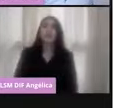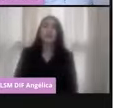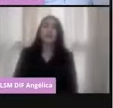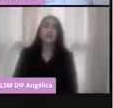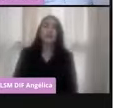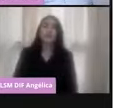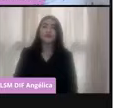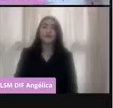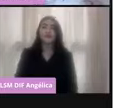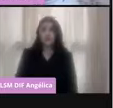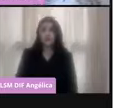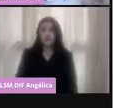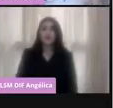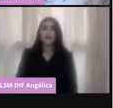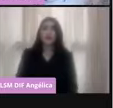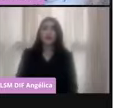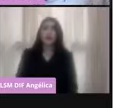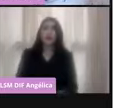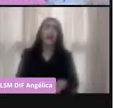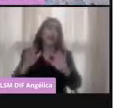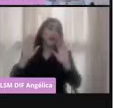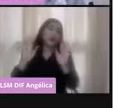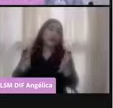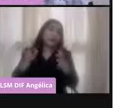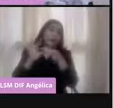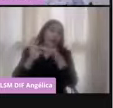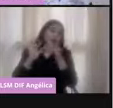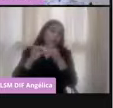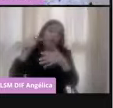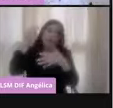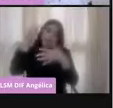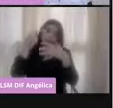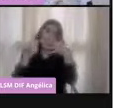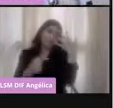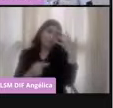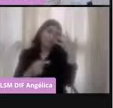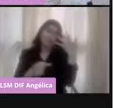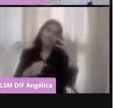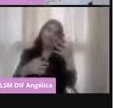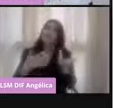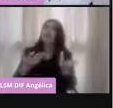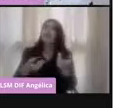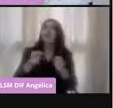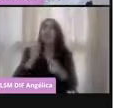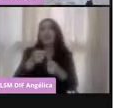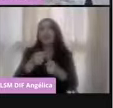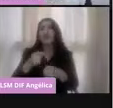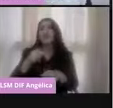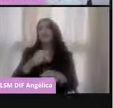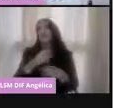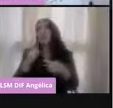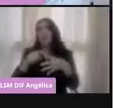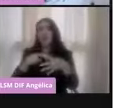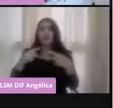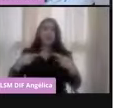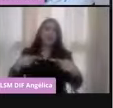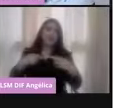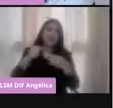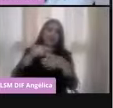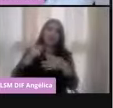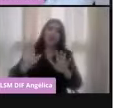Ahora bien, bueno, ya expliqué a grandes rasgos qué es la ciudadanía, en qué consiste aquí este carácter de